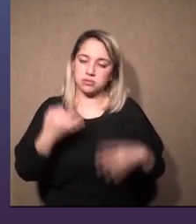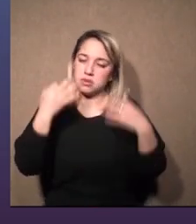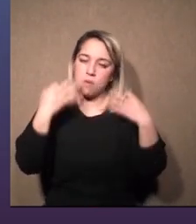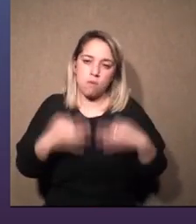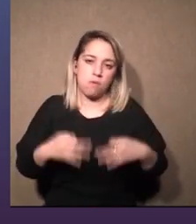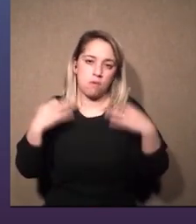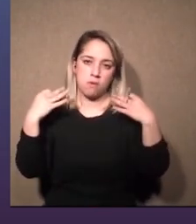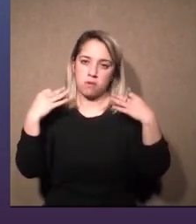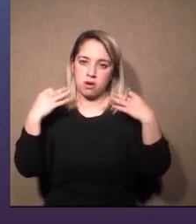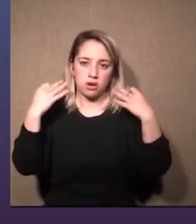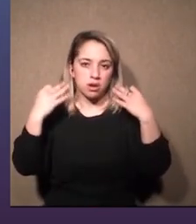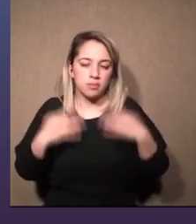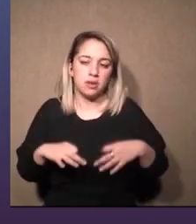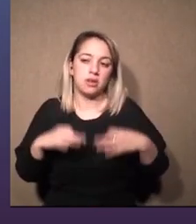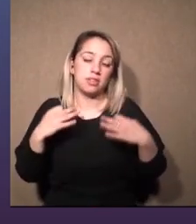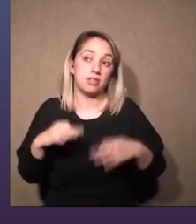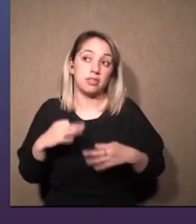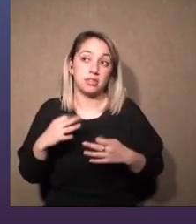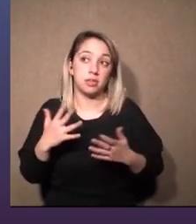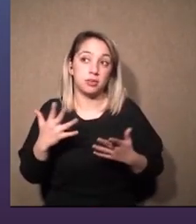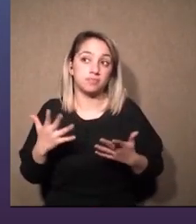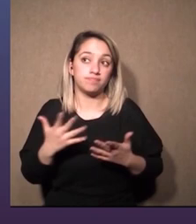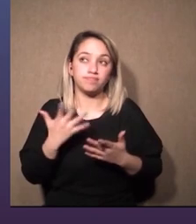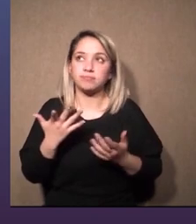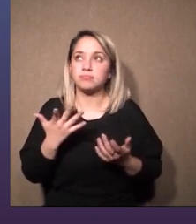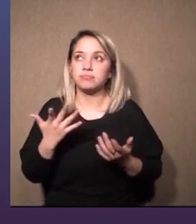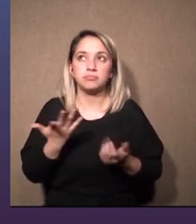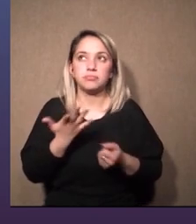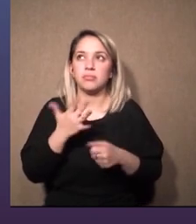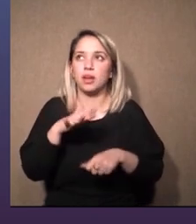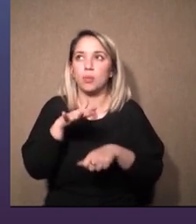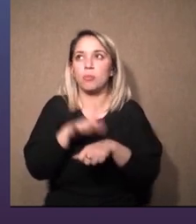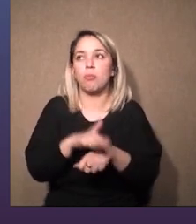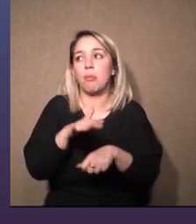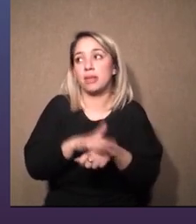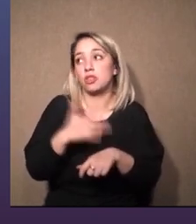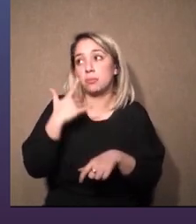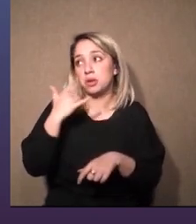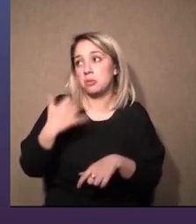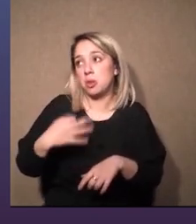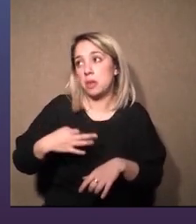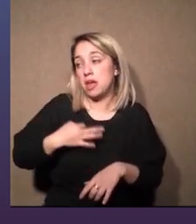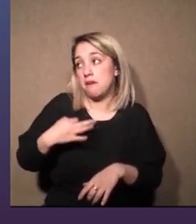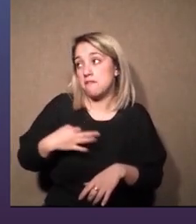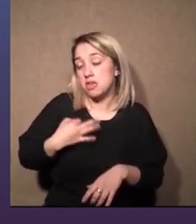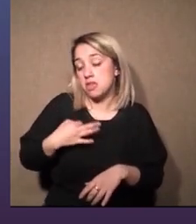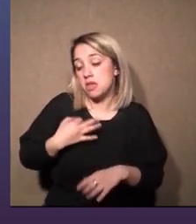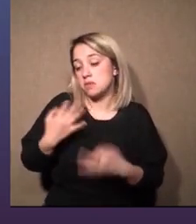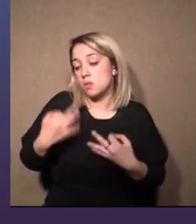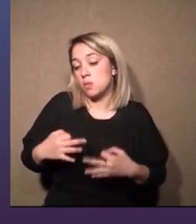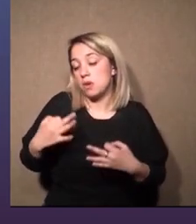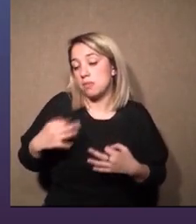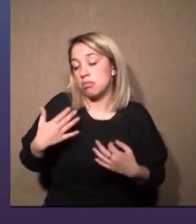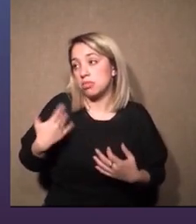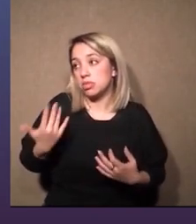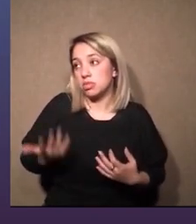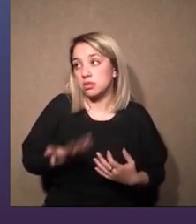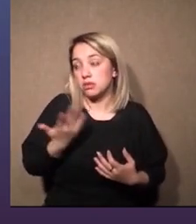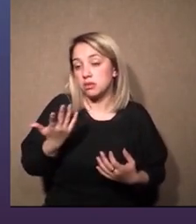seguramente nos haya llevado a en algún momento de nuestra vida elegir